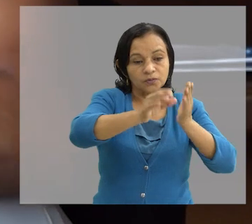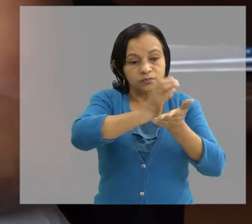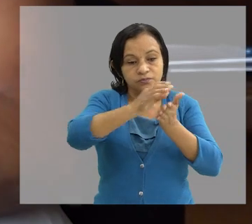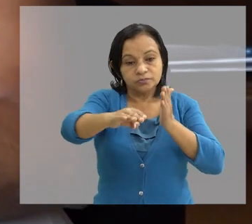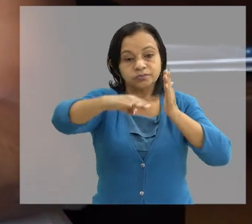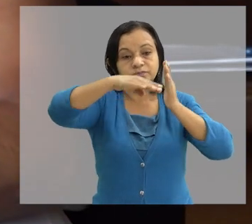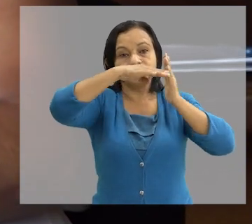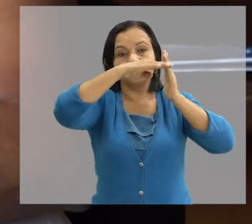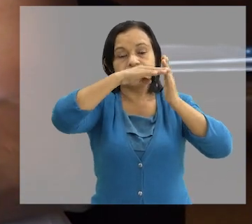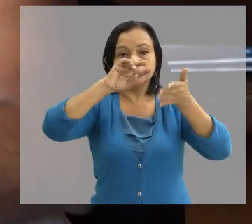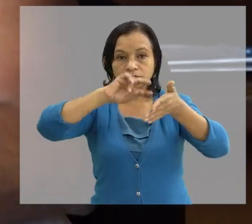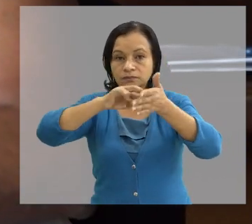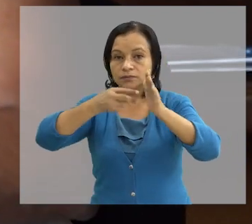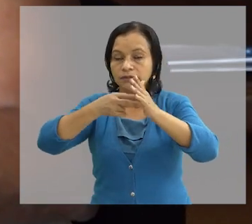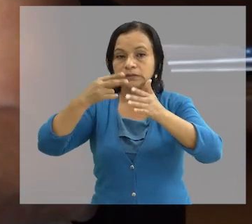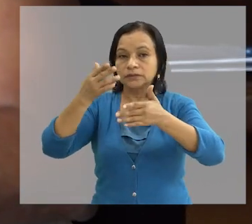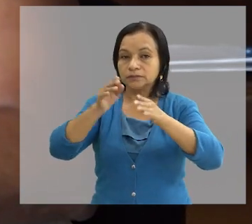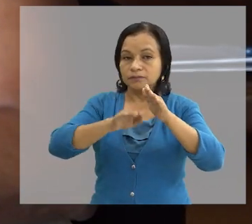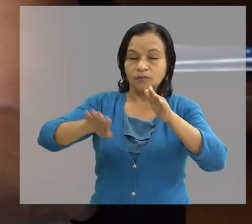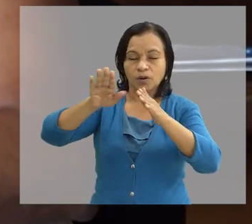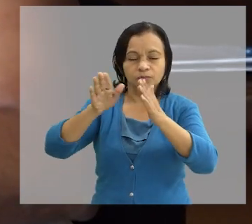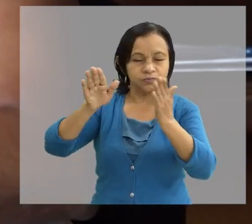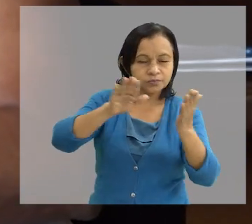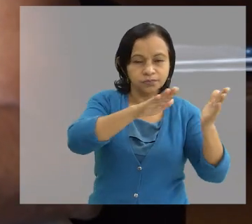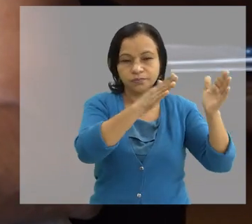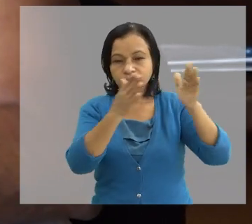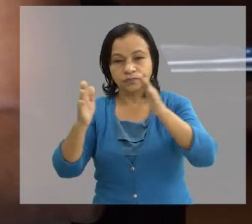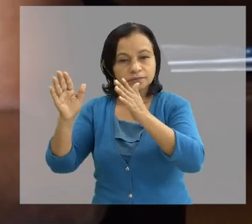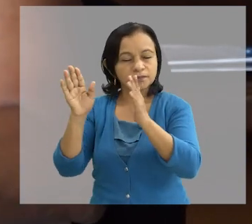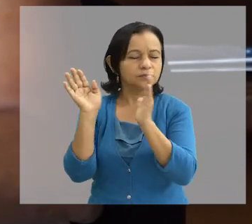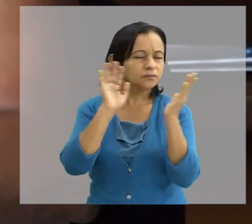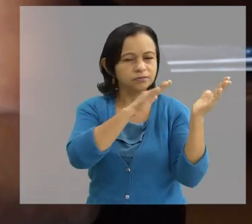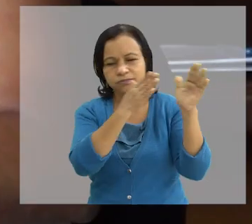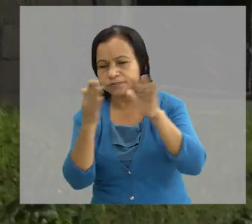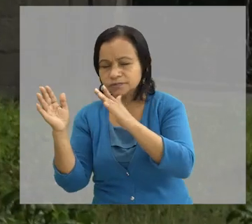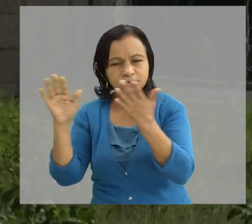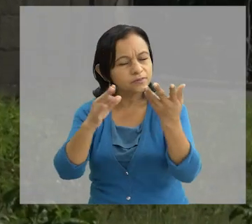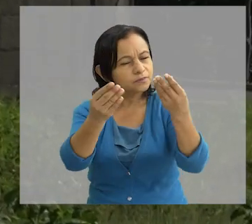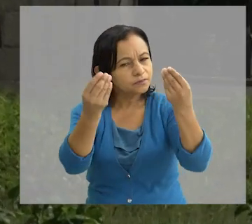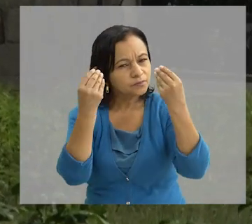Eso significa que las afectaciones por los fuertes vientos pues nos perjudican bastante